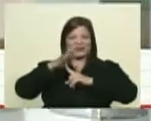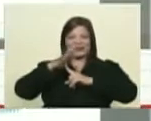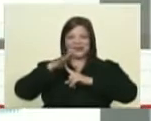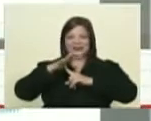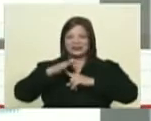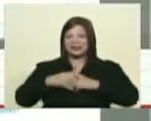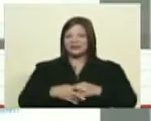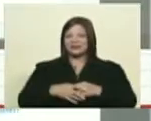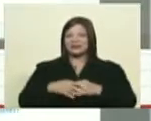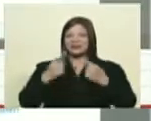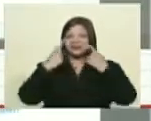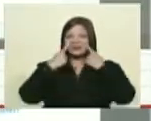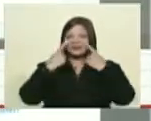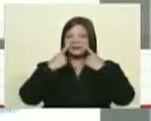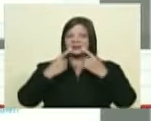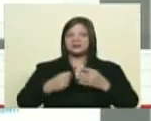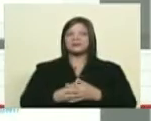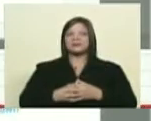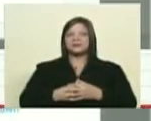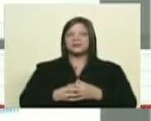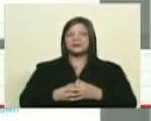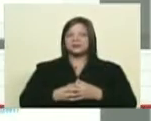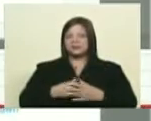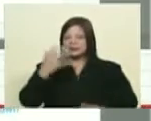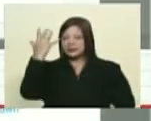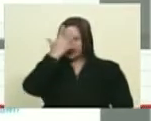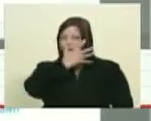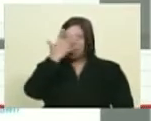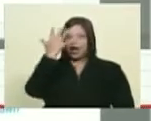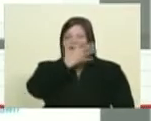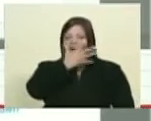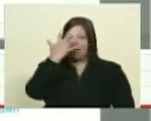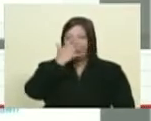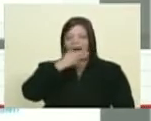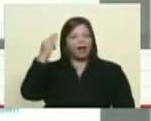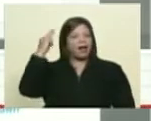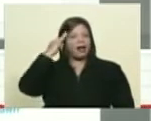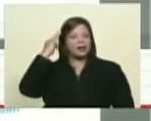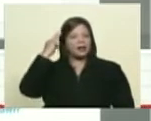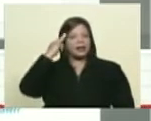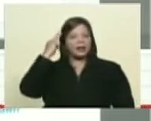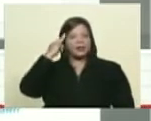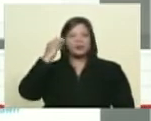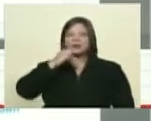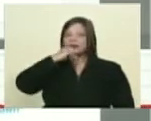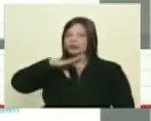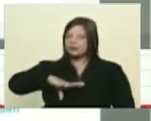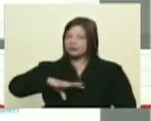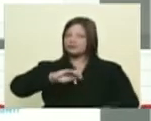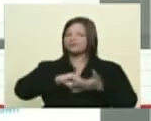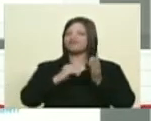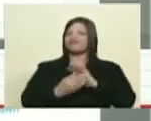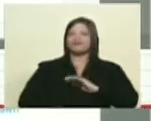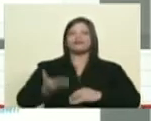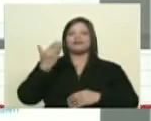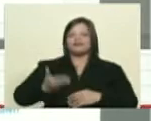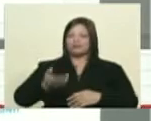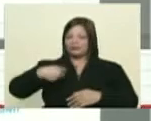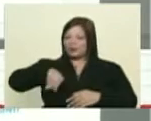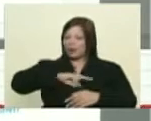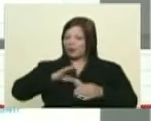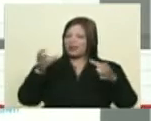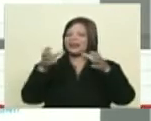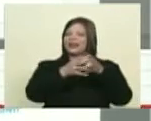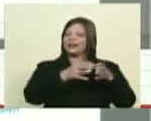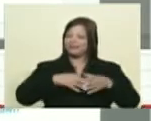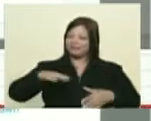siguiente la ponemos en pantalla y si no aquí está dice sin duda alguna la memoria y la historia son fundamentales en nuestra sociedad